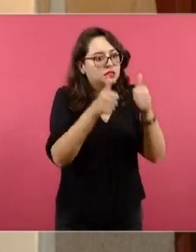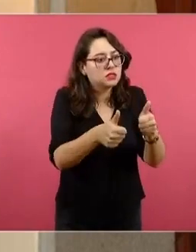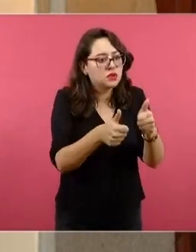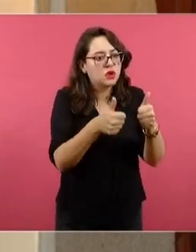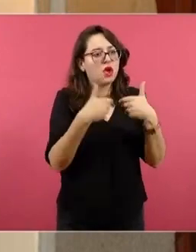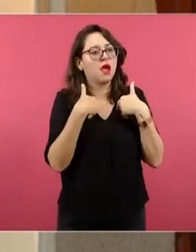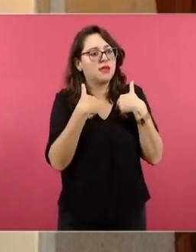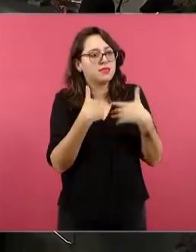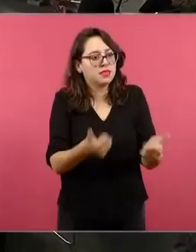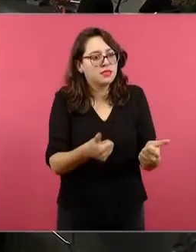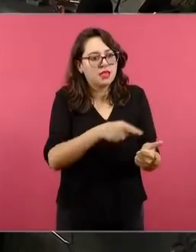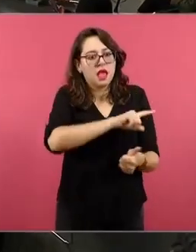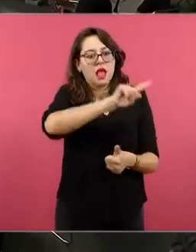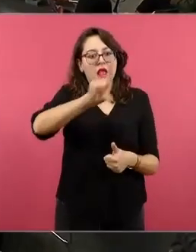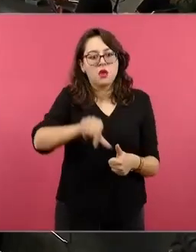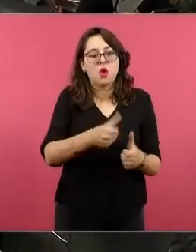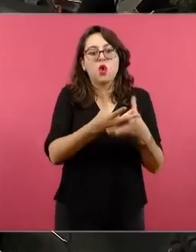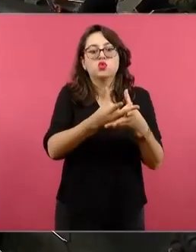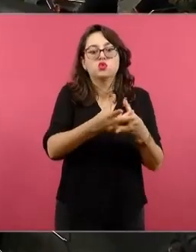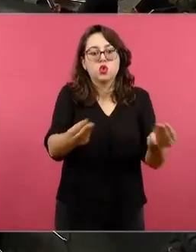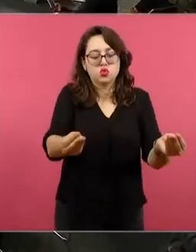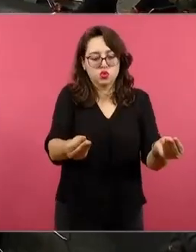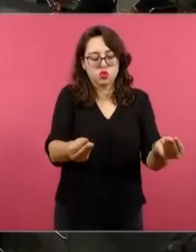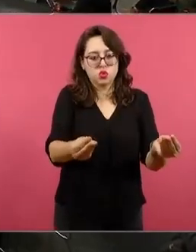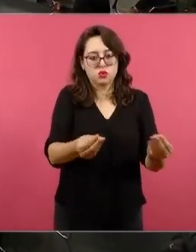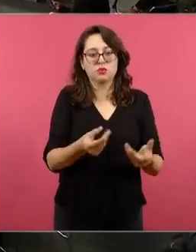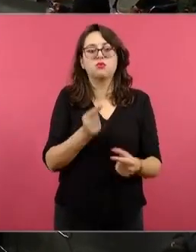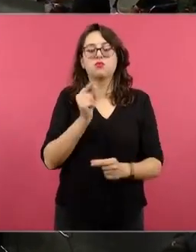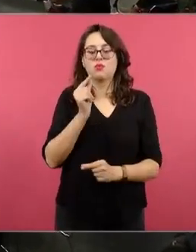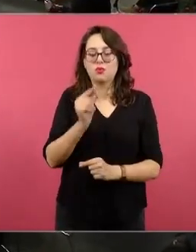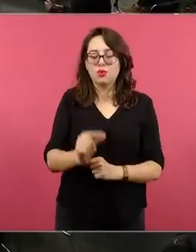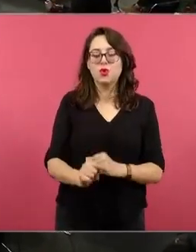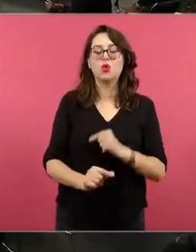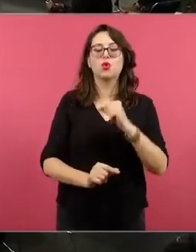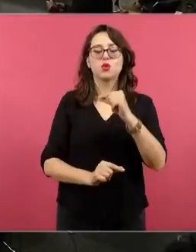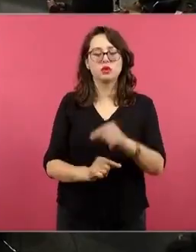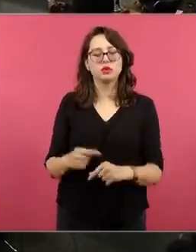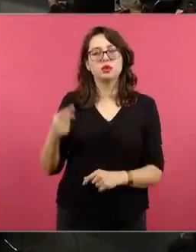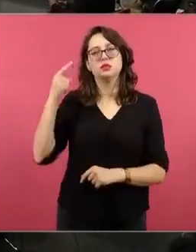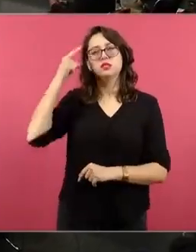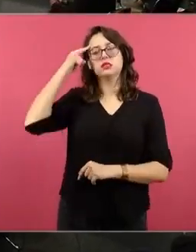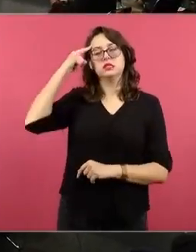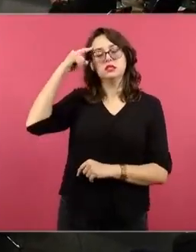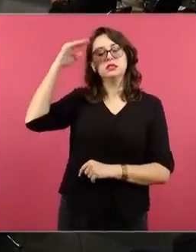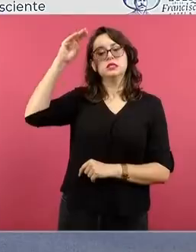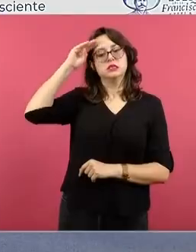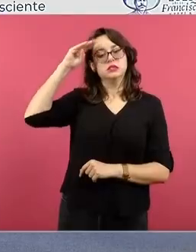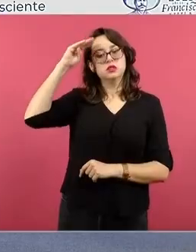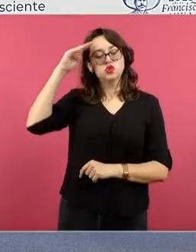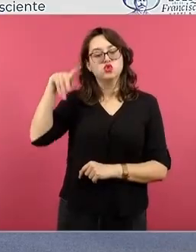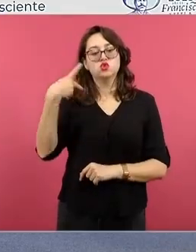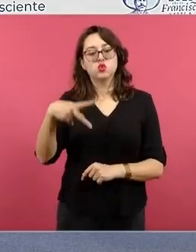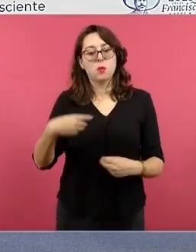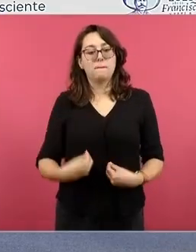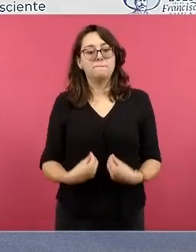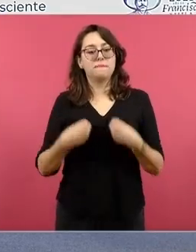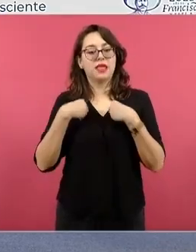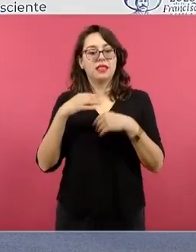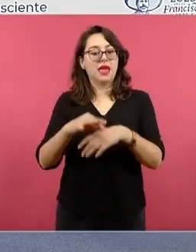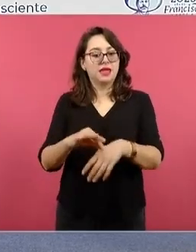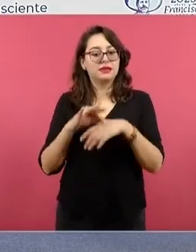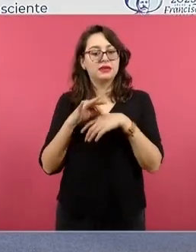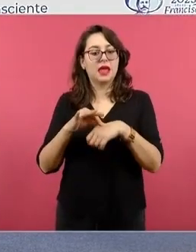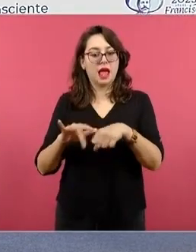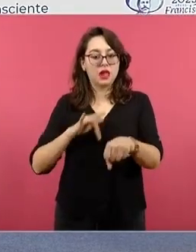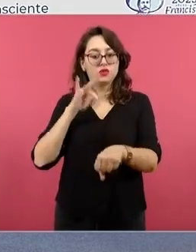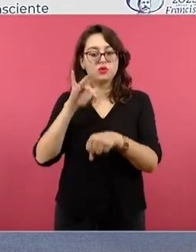que sucede a su alrededor, de una manera gradual, razonada, vivencial y consciente. Esa es